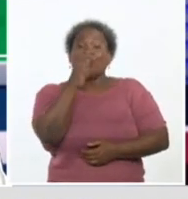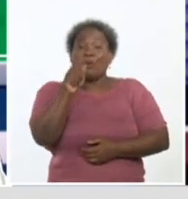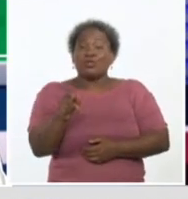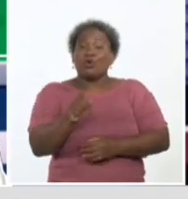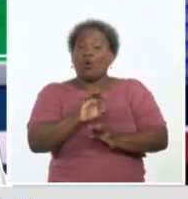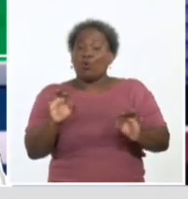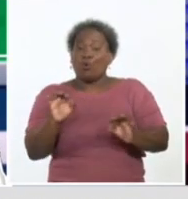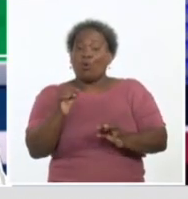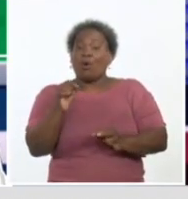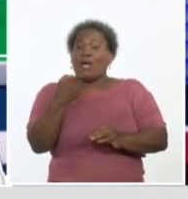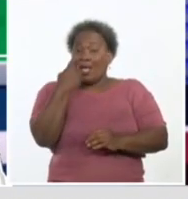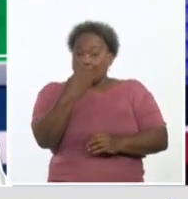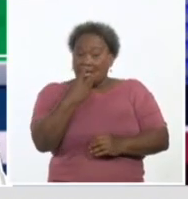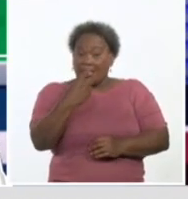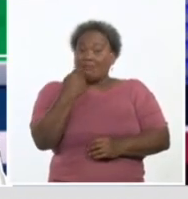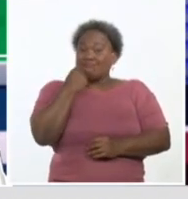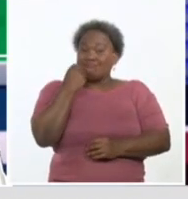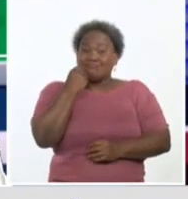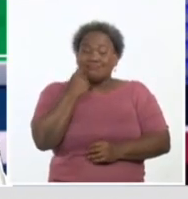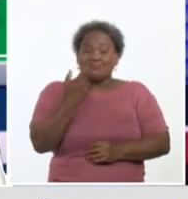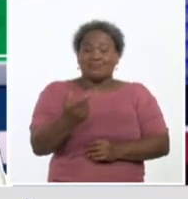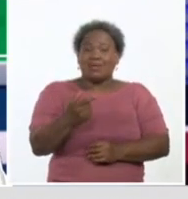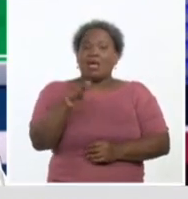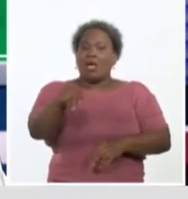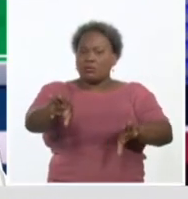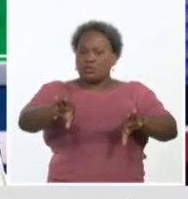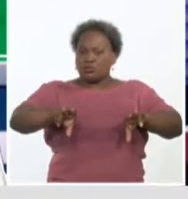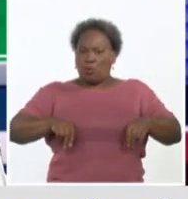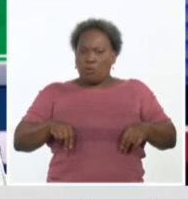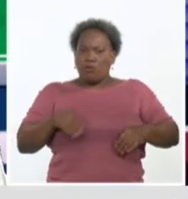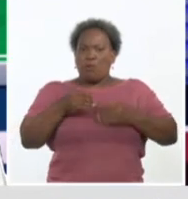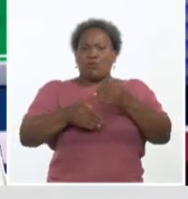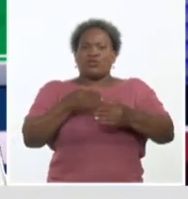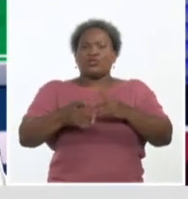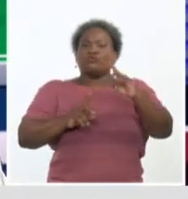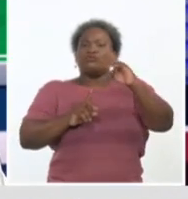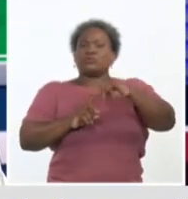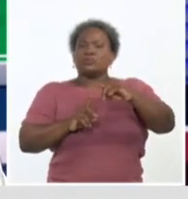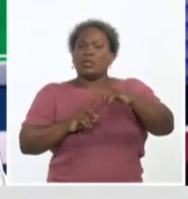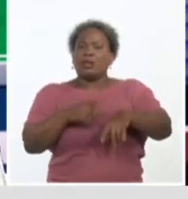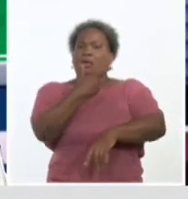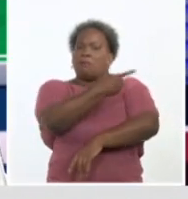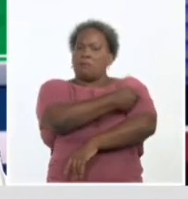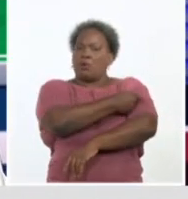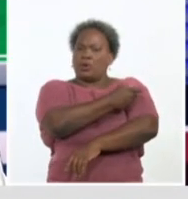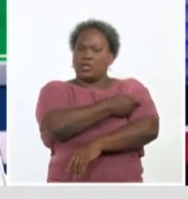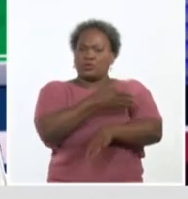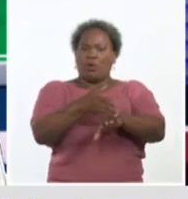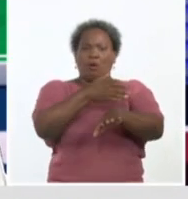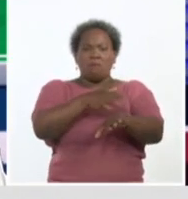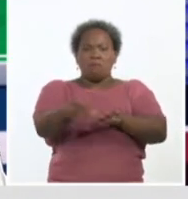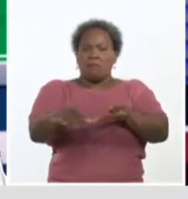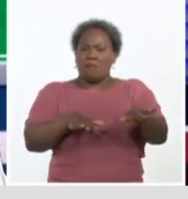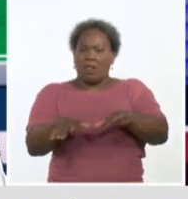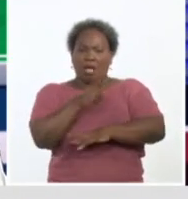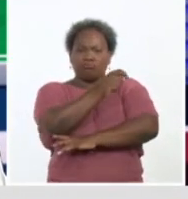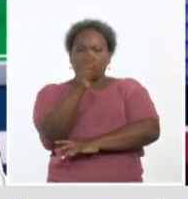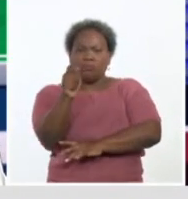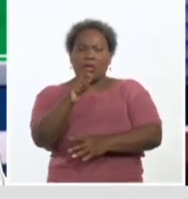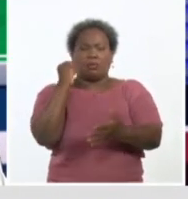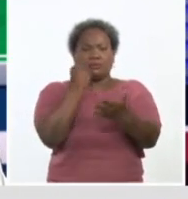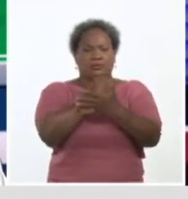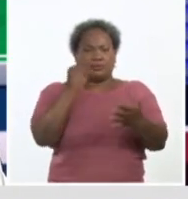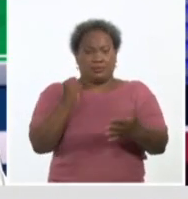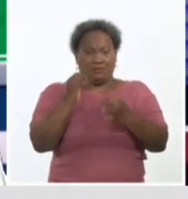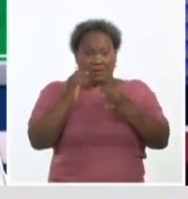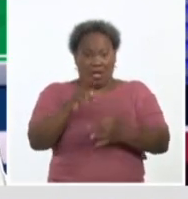con las enfermeras, han asumido como tal el proceso de las técnicas de la vacunación previamente preparados, certificados por el sistema